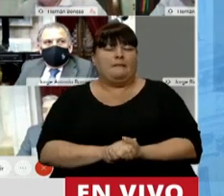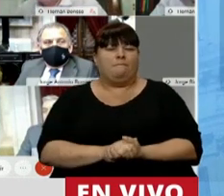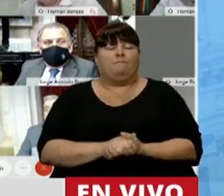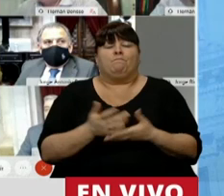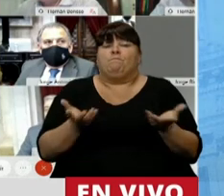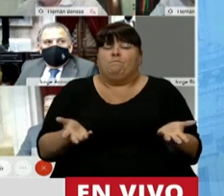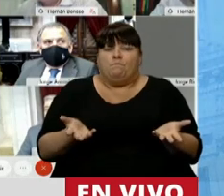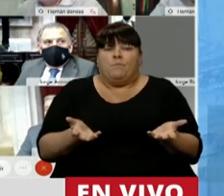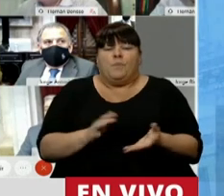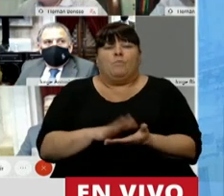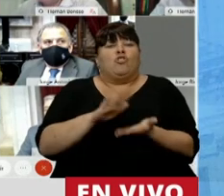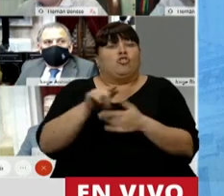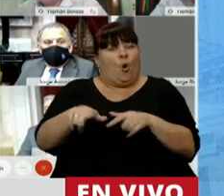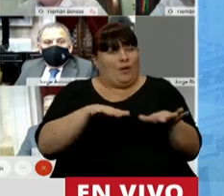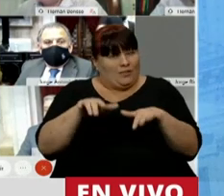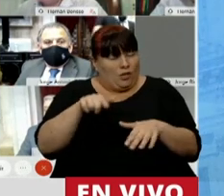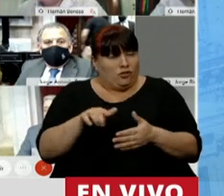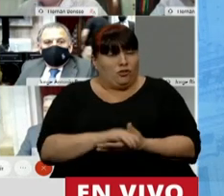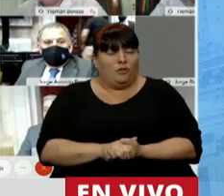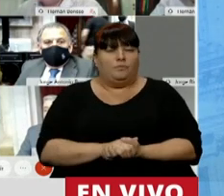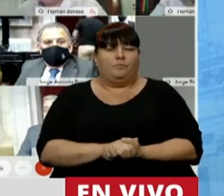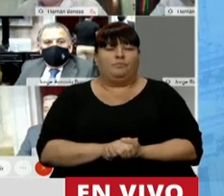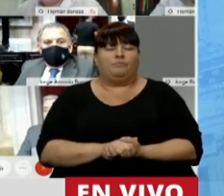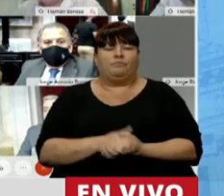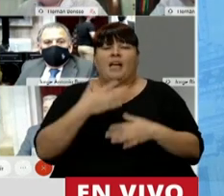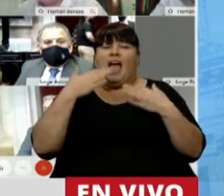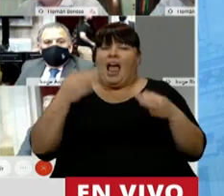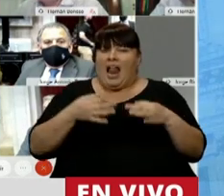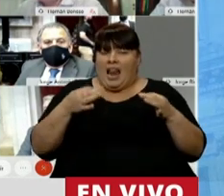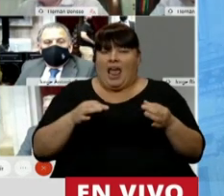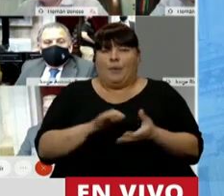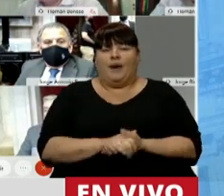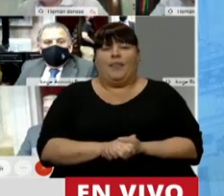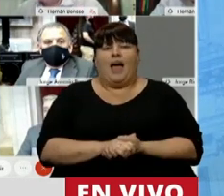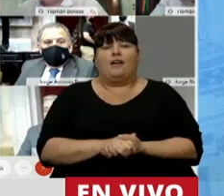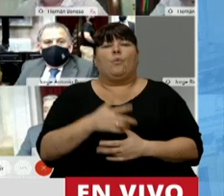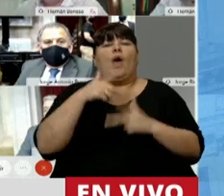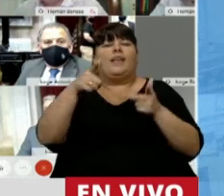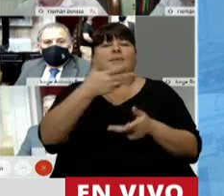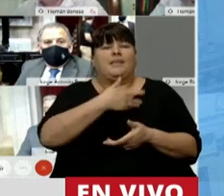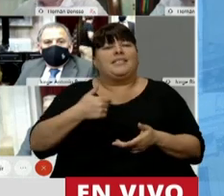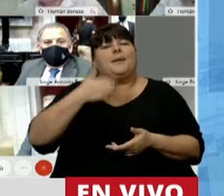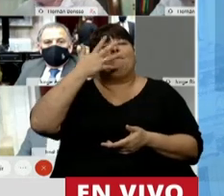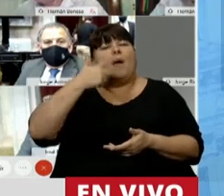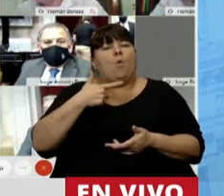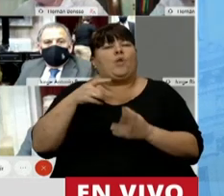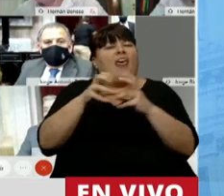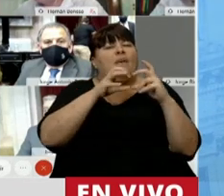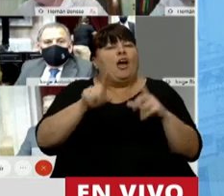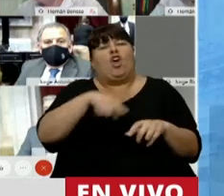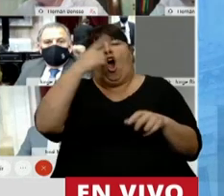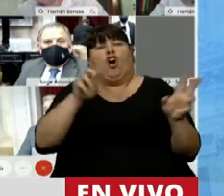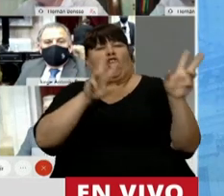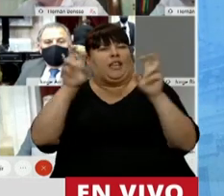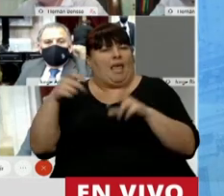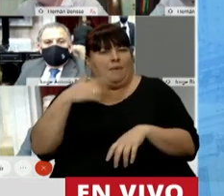Entonces, ante esta realidad, la verdad que quiero expresarle, Presidente, que me gustaría estar debatiendo otras cosas.